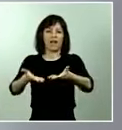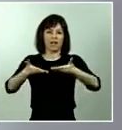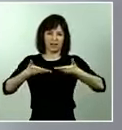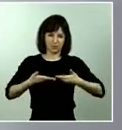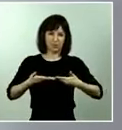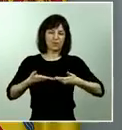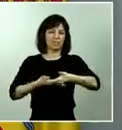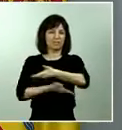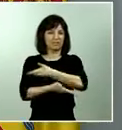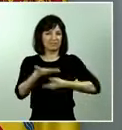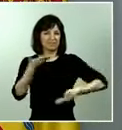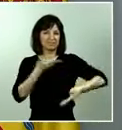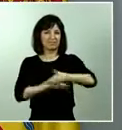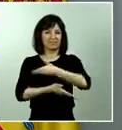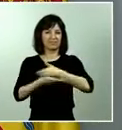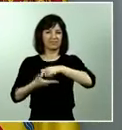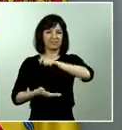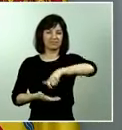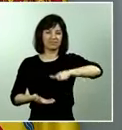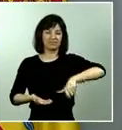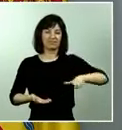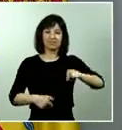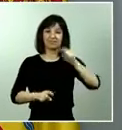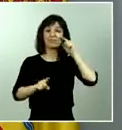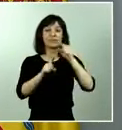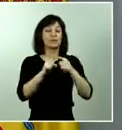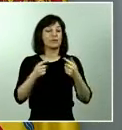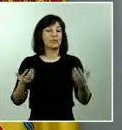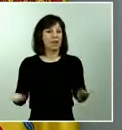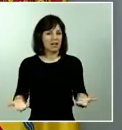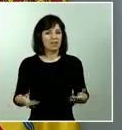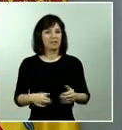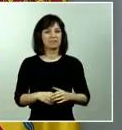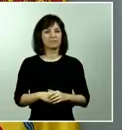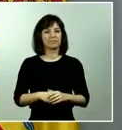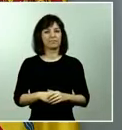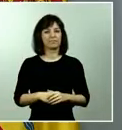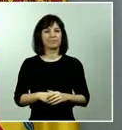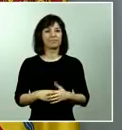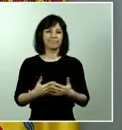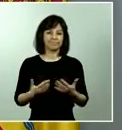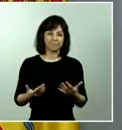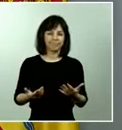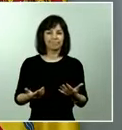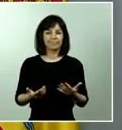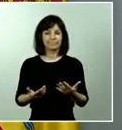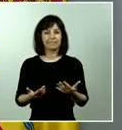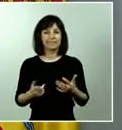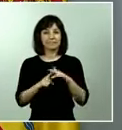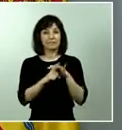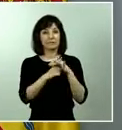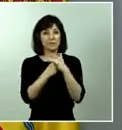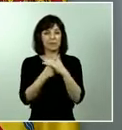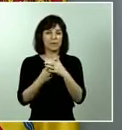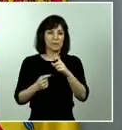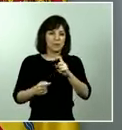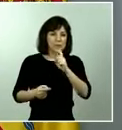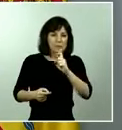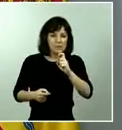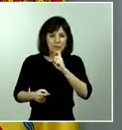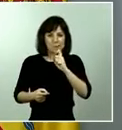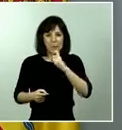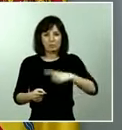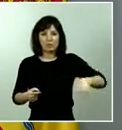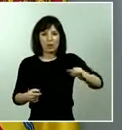conjunto de la ciudadanía para hacer un poco más asequible la situación de dificultad que todos estamos